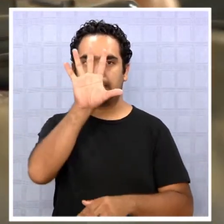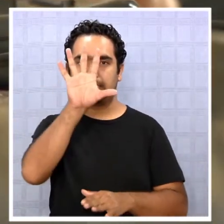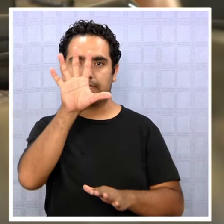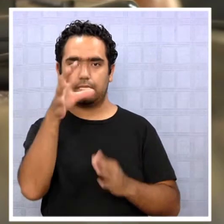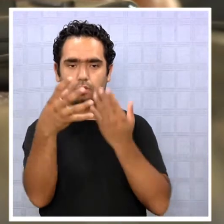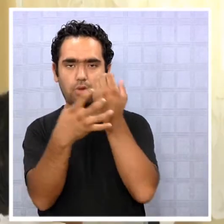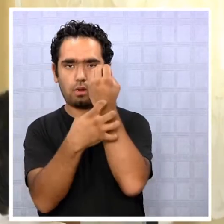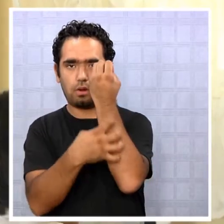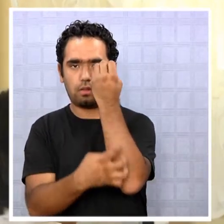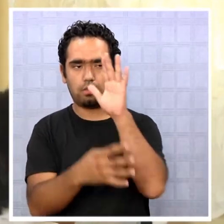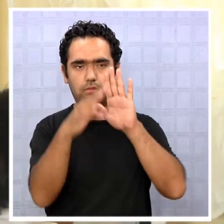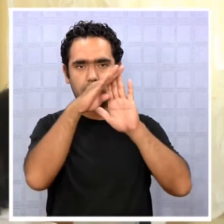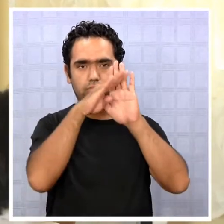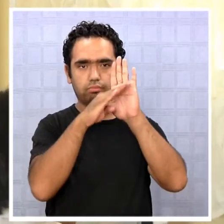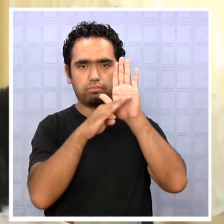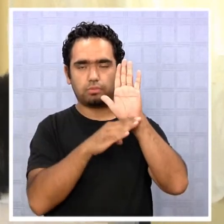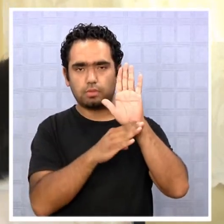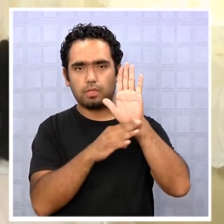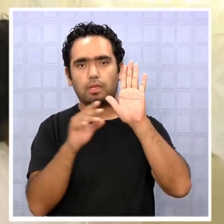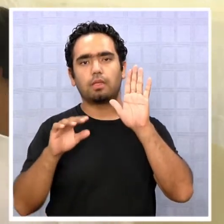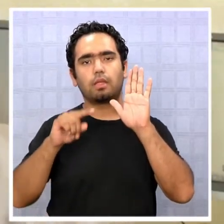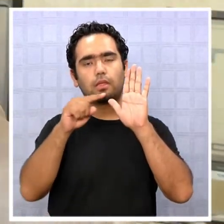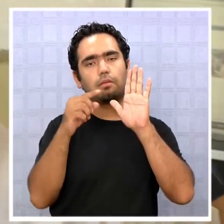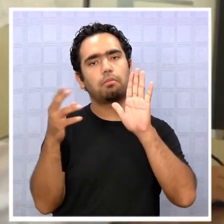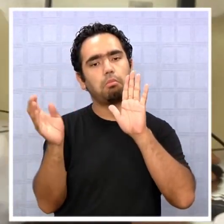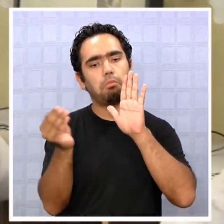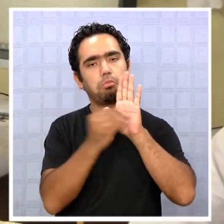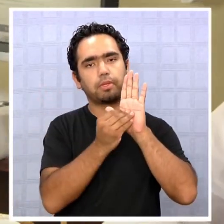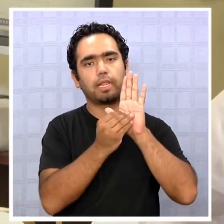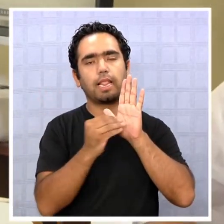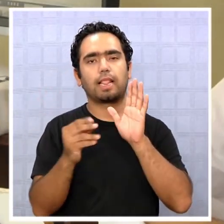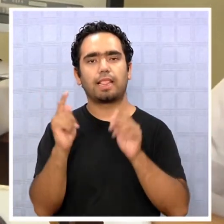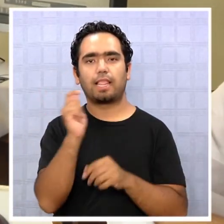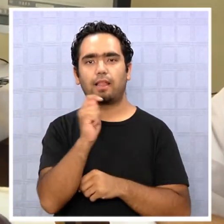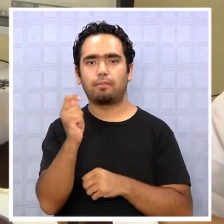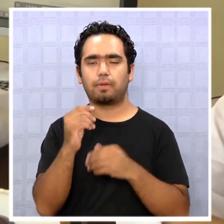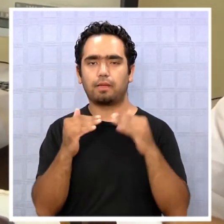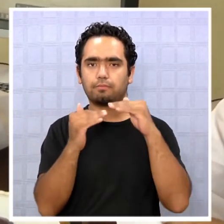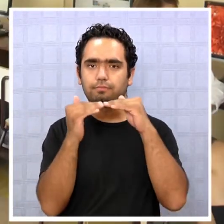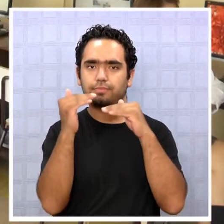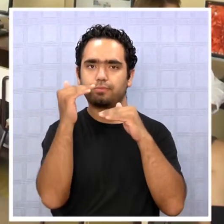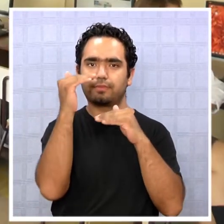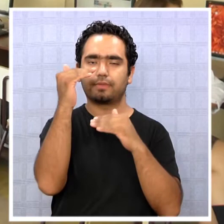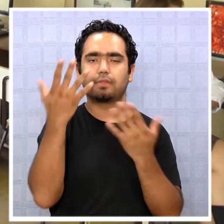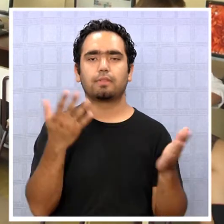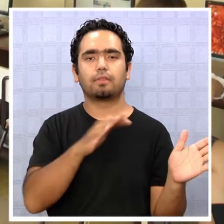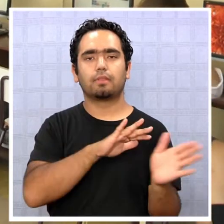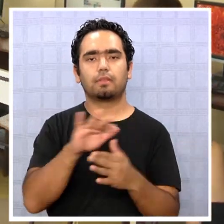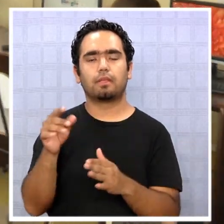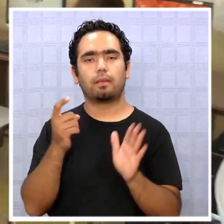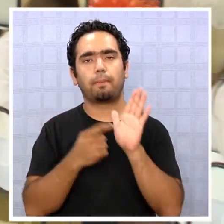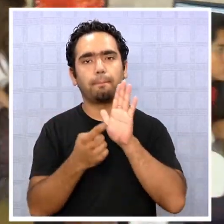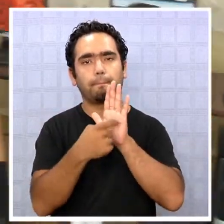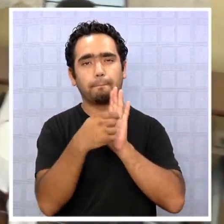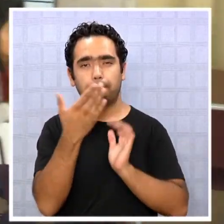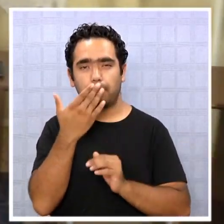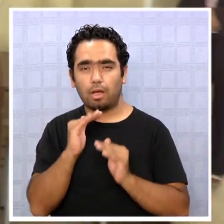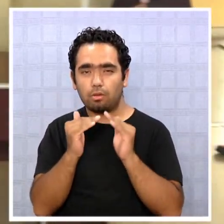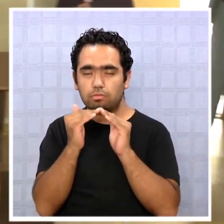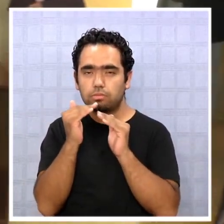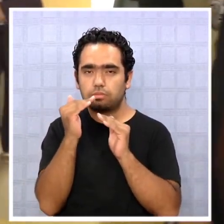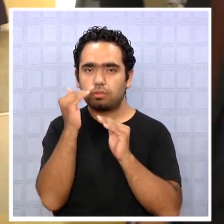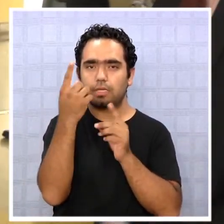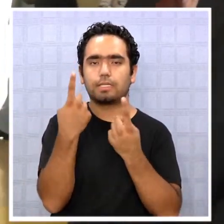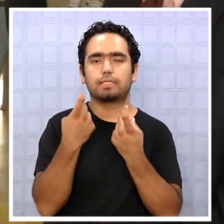promedio nacional. Según las autoridades, el camino para mejorar este puntaje es capacitar más a los profesores